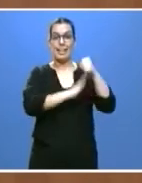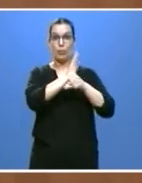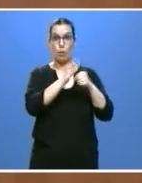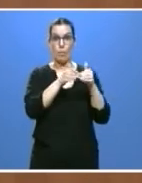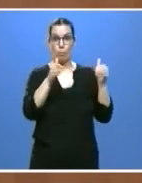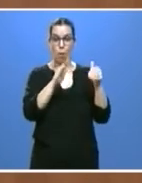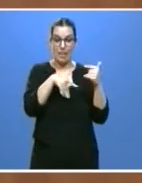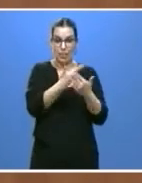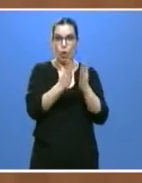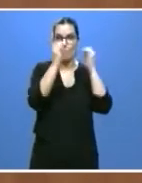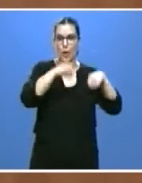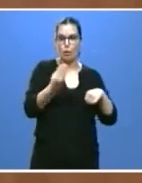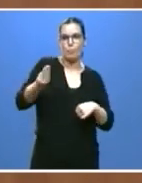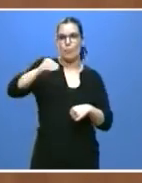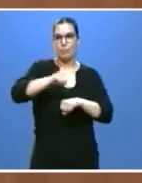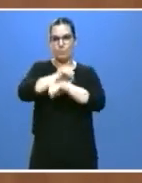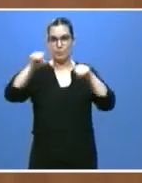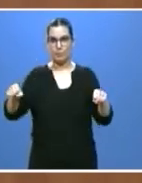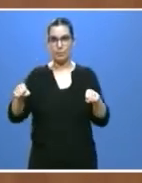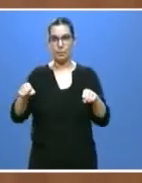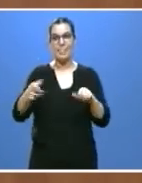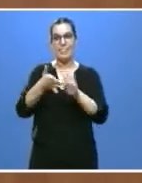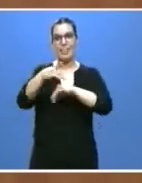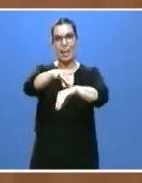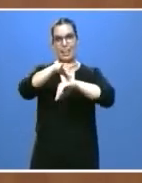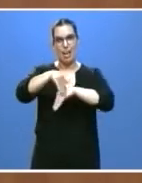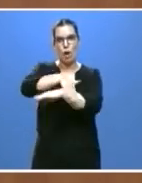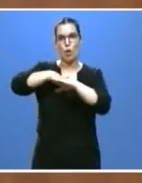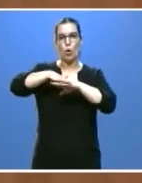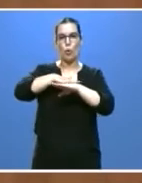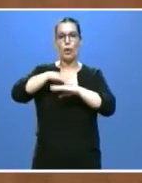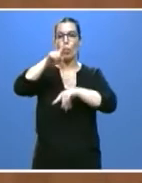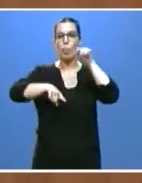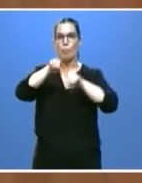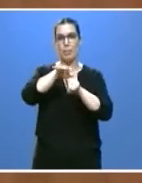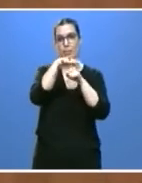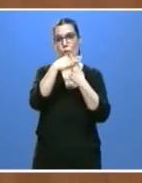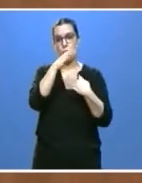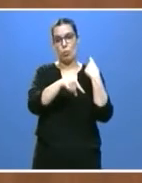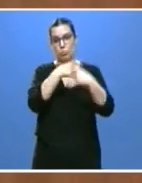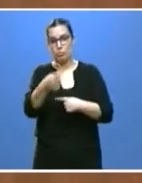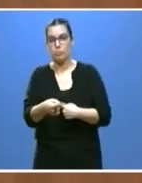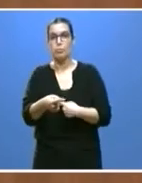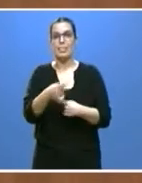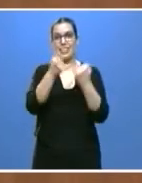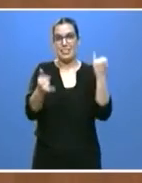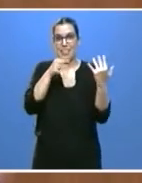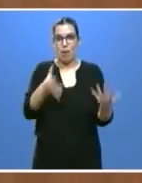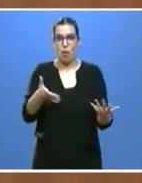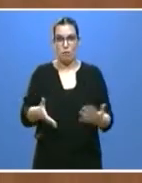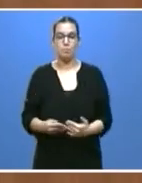orientada a las actuaciones del Gobierno en función de las circunstancias causadas por la actual crisis.